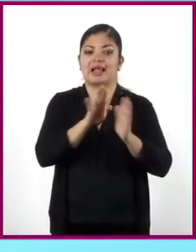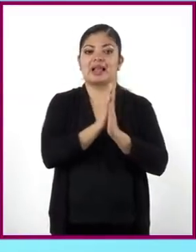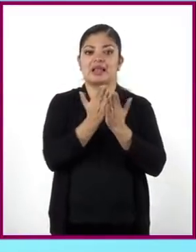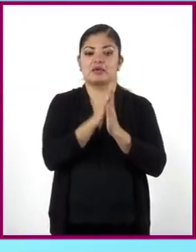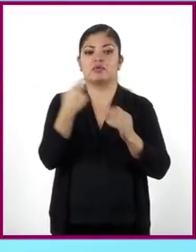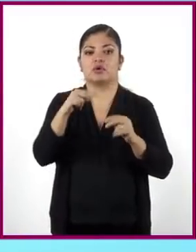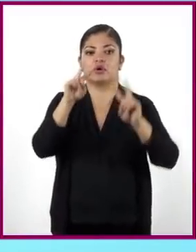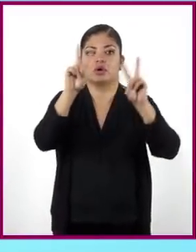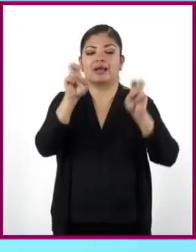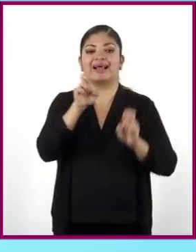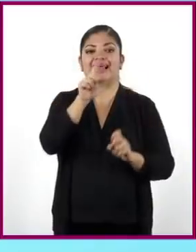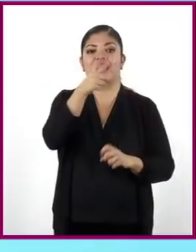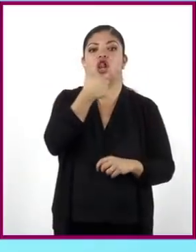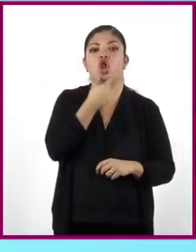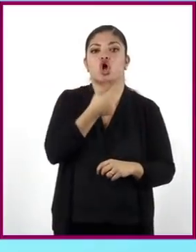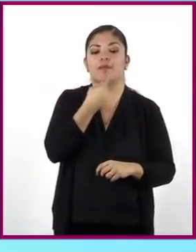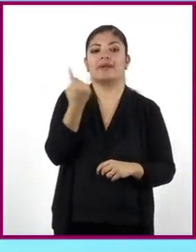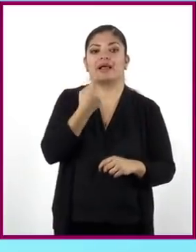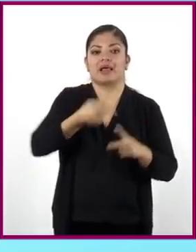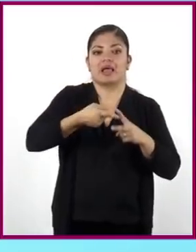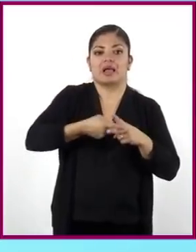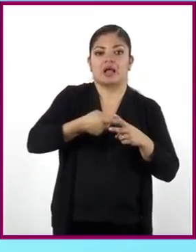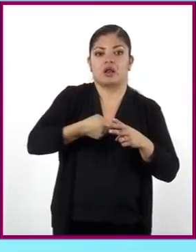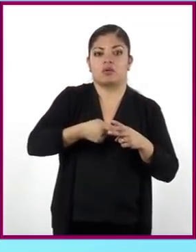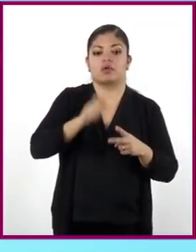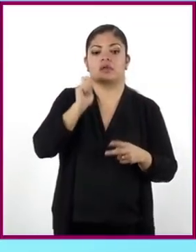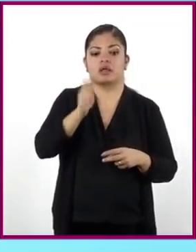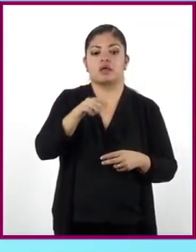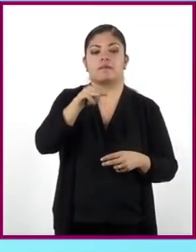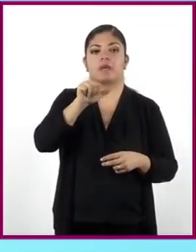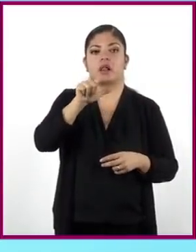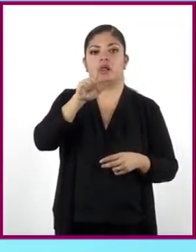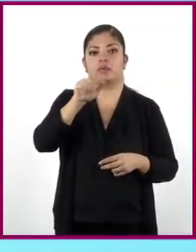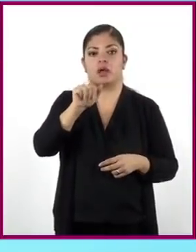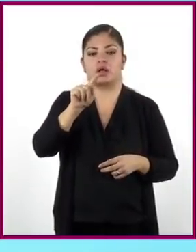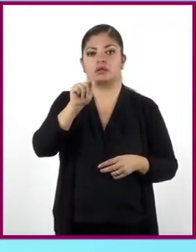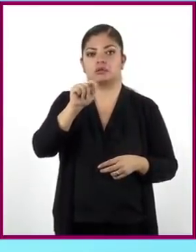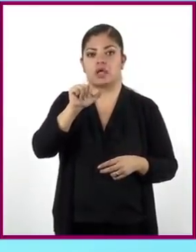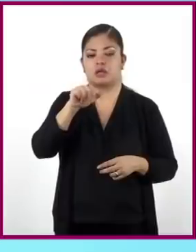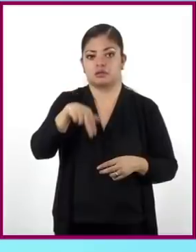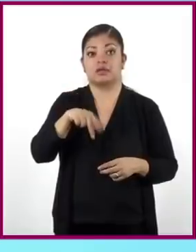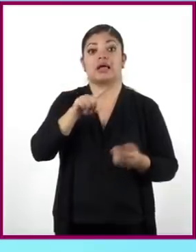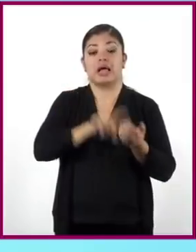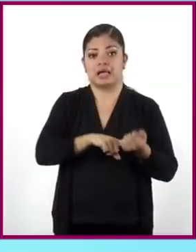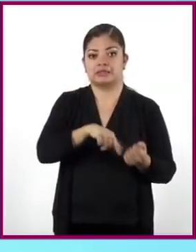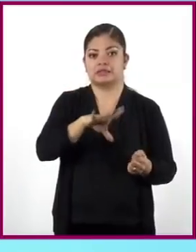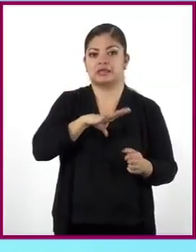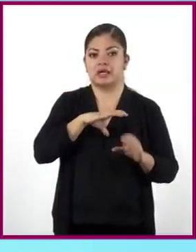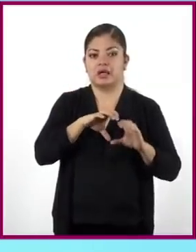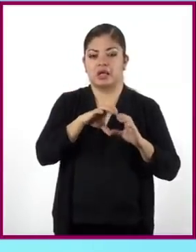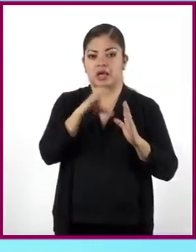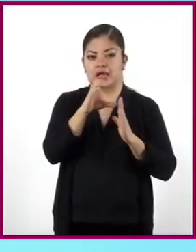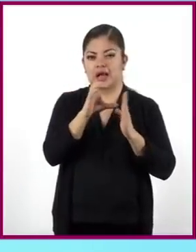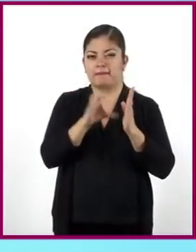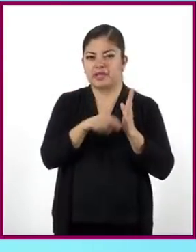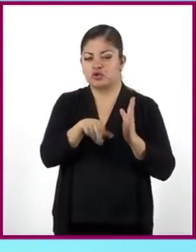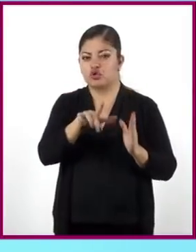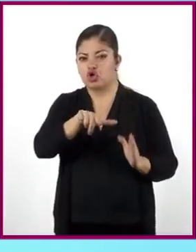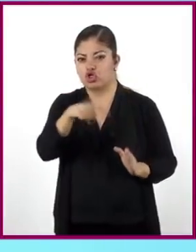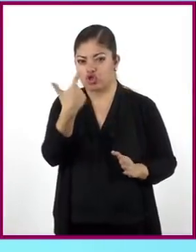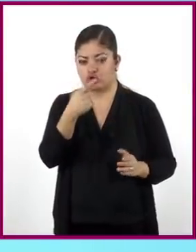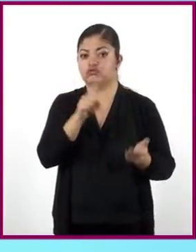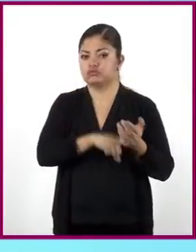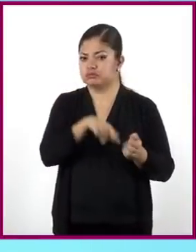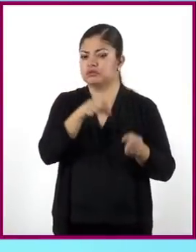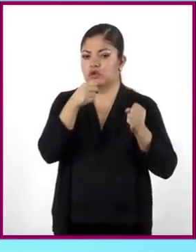El hombre que calculaba de Malba Tan. Específicamente, en el capítulo 12, encontrarán un reparto